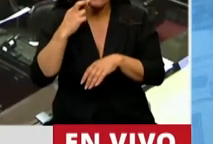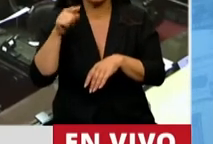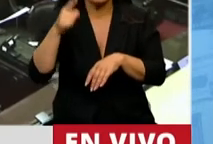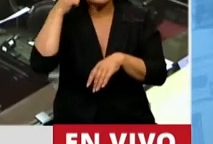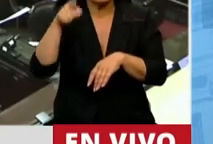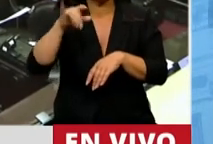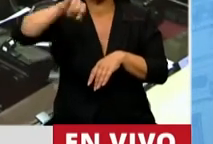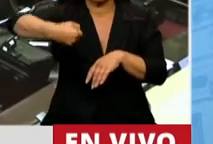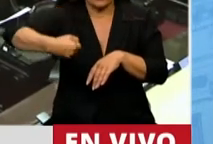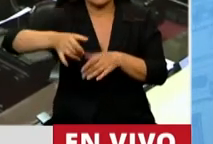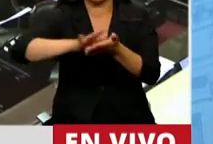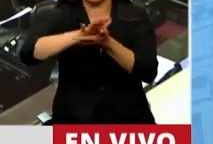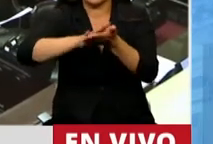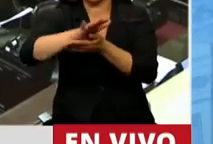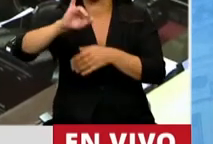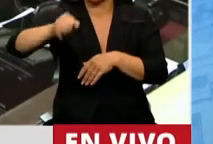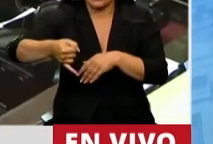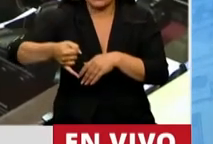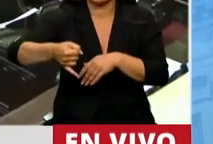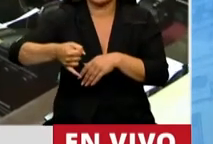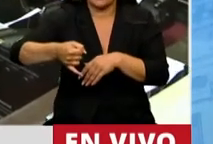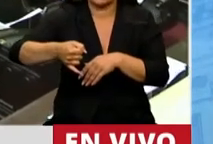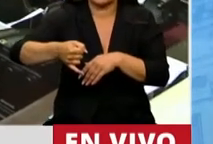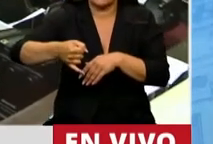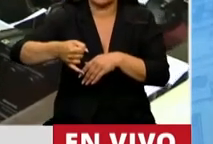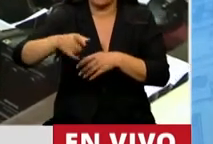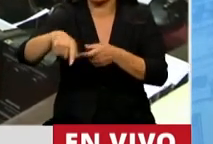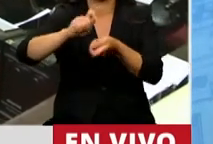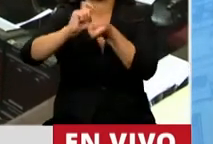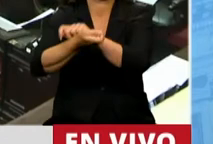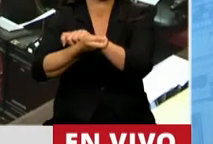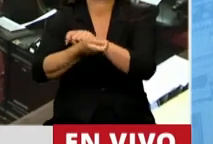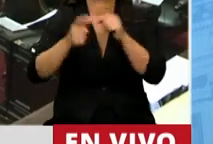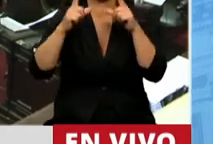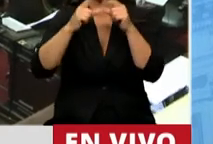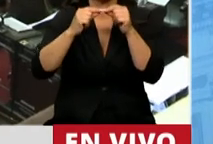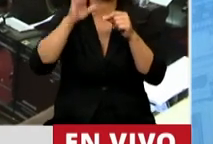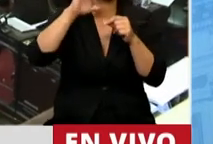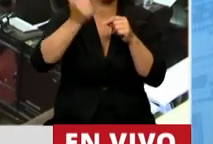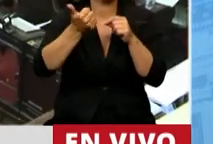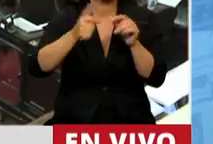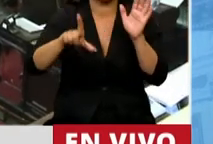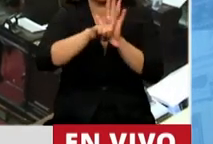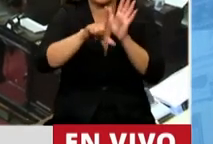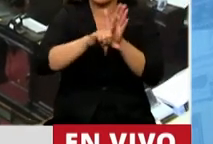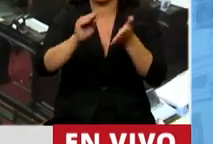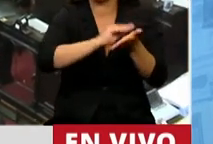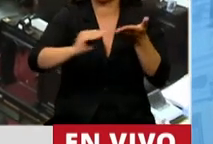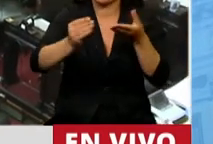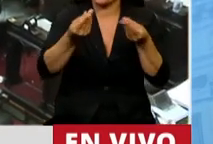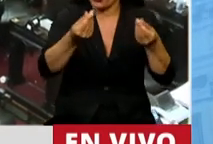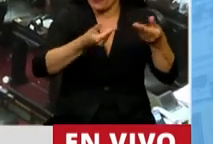al fondo, que directamente lo que hace es modificar el artículo 56 de la ley de administración